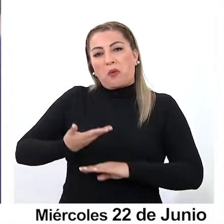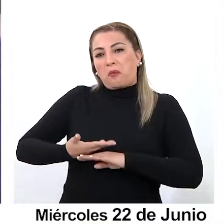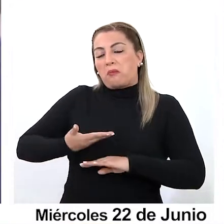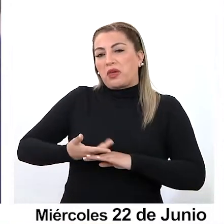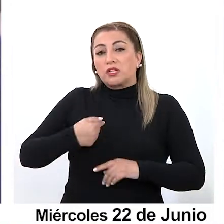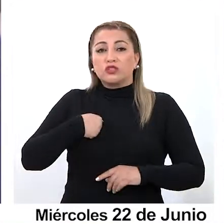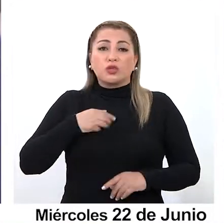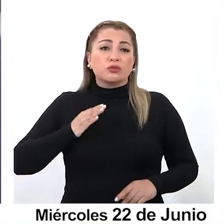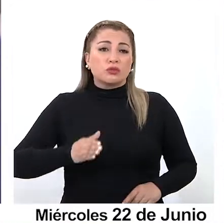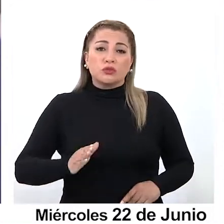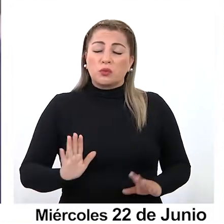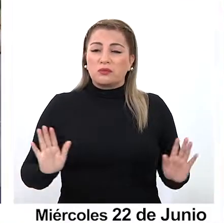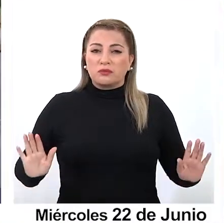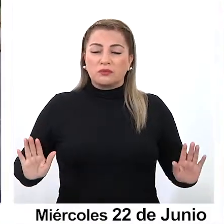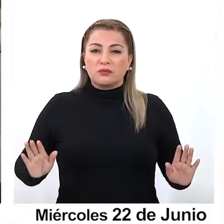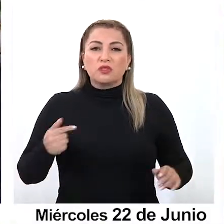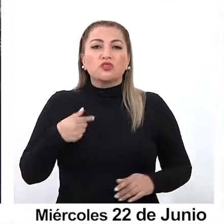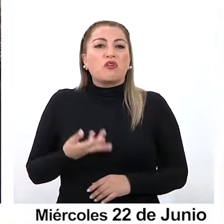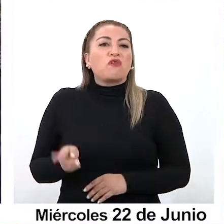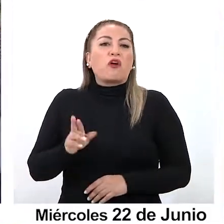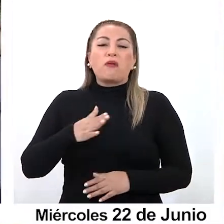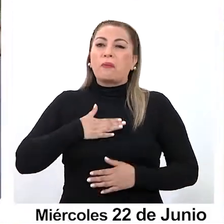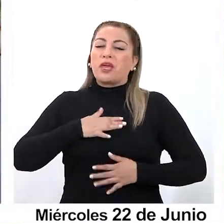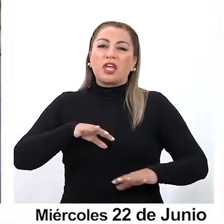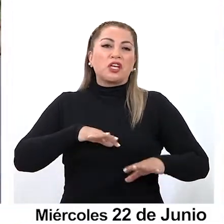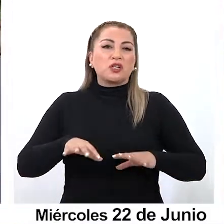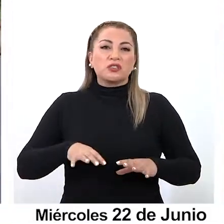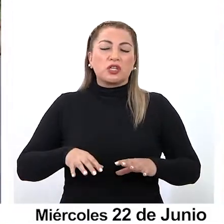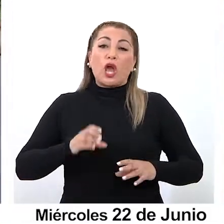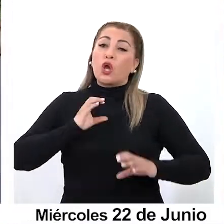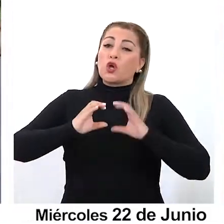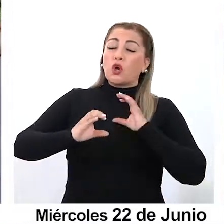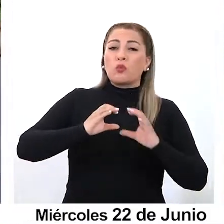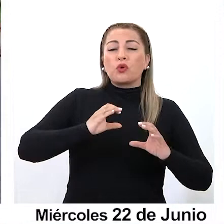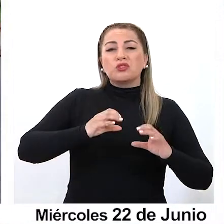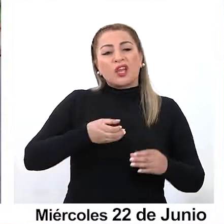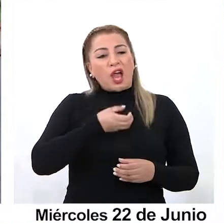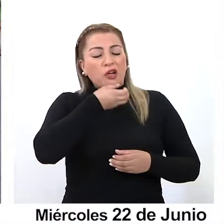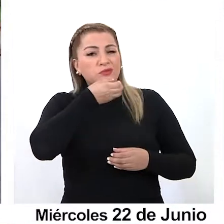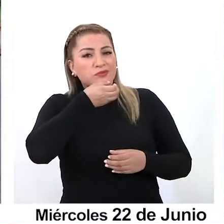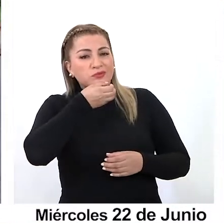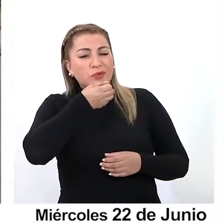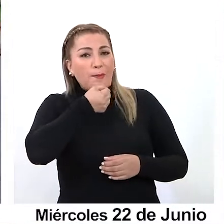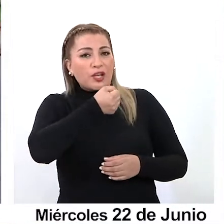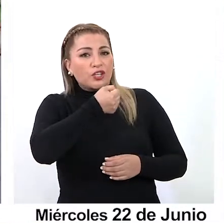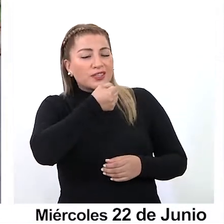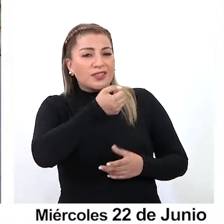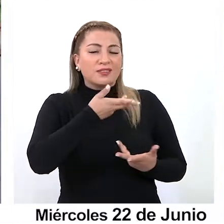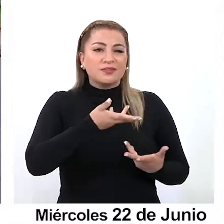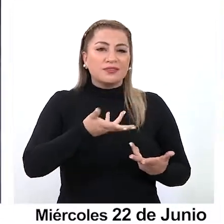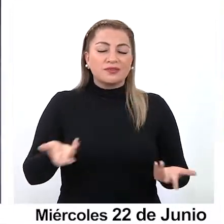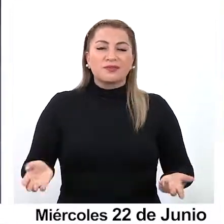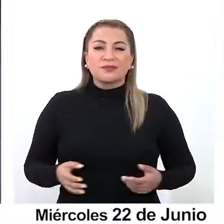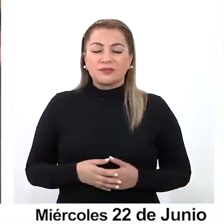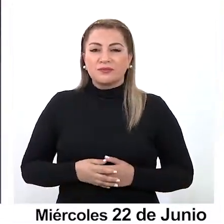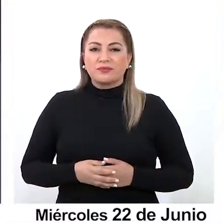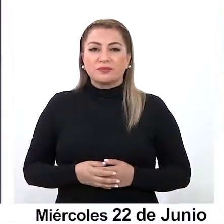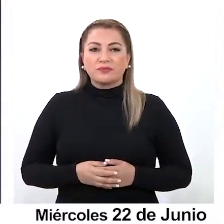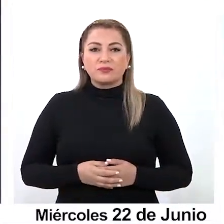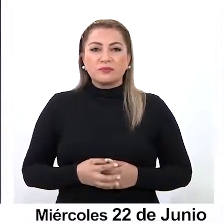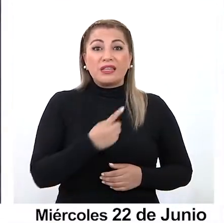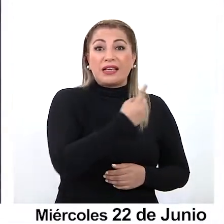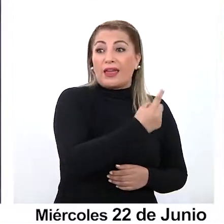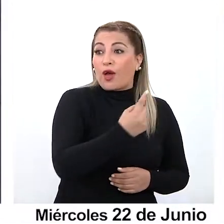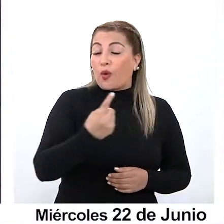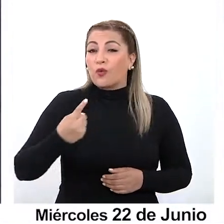hará si es que estima que yo sirvo para algo. Vuelvo a lo mío, que es los medios de comunicación, la interacción con los medios de comunicación. Los